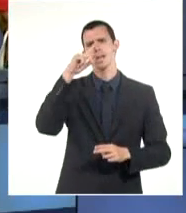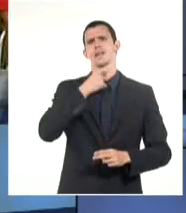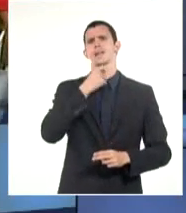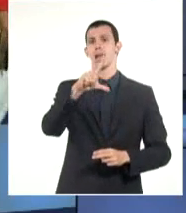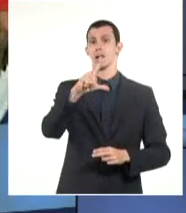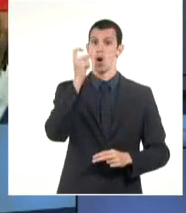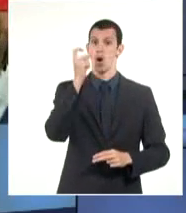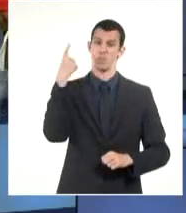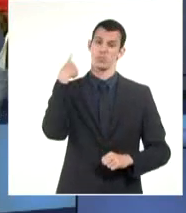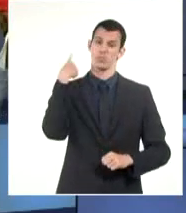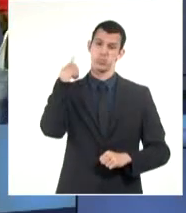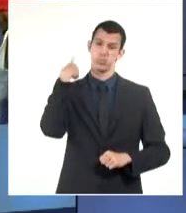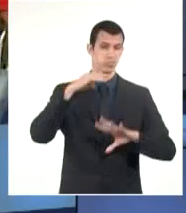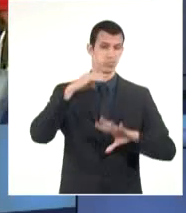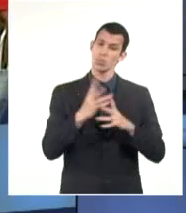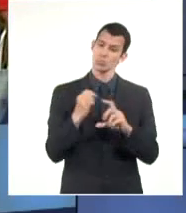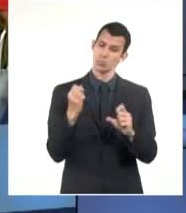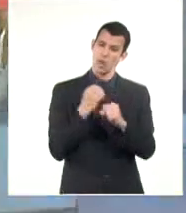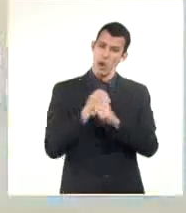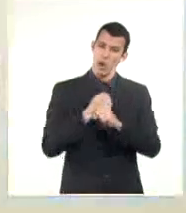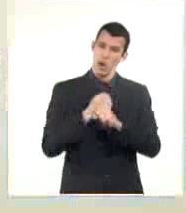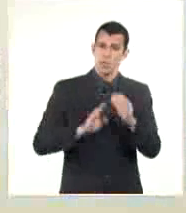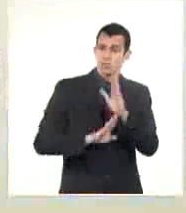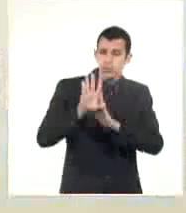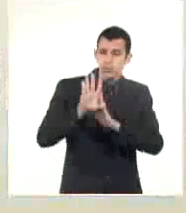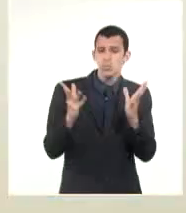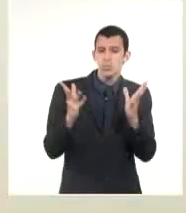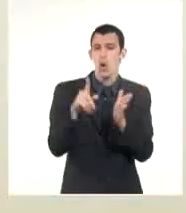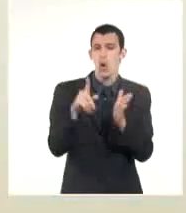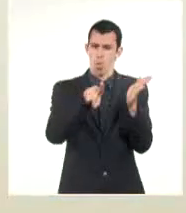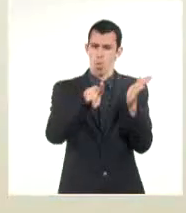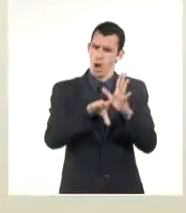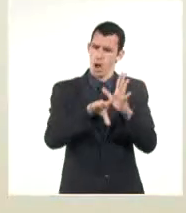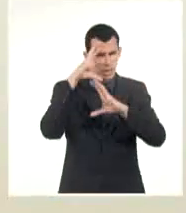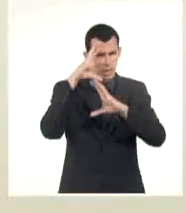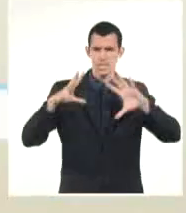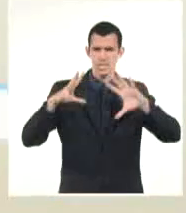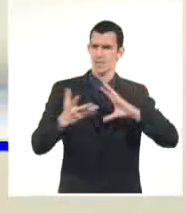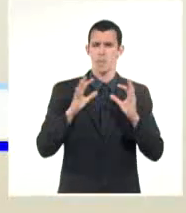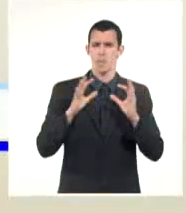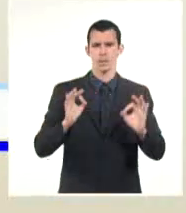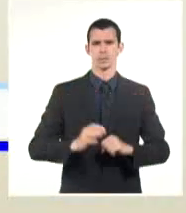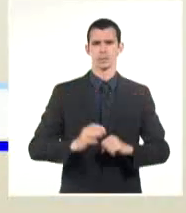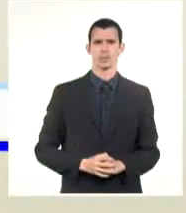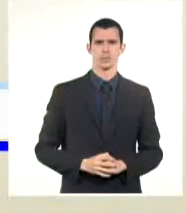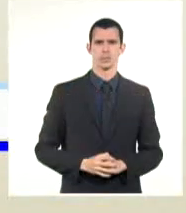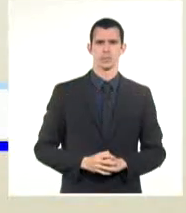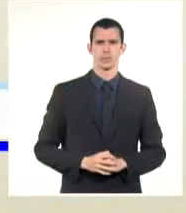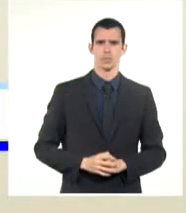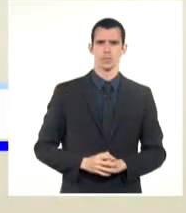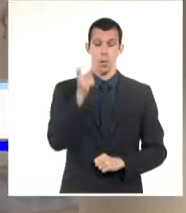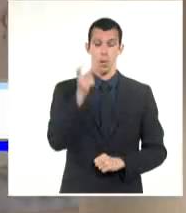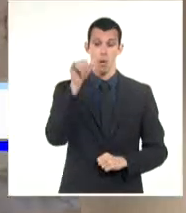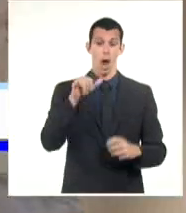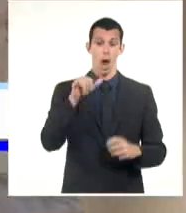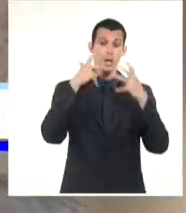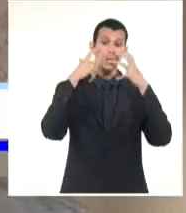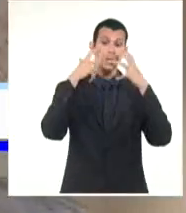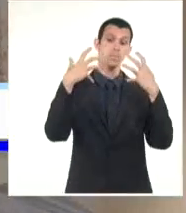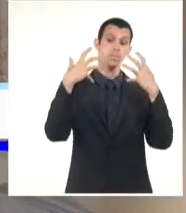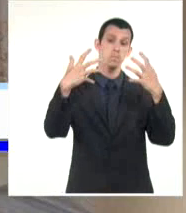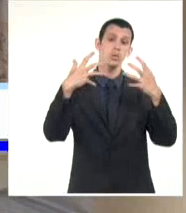su vida al desarrollo de las ciencias jurídicas. Medina Cuenca es miembro de honor de la Unión Nacional de Juristas de Cuba y